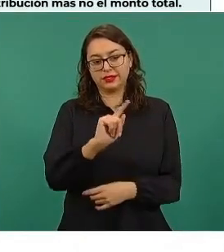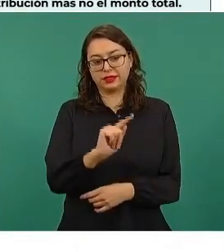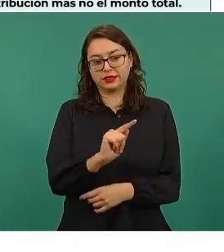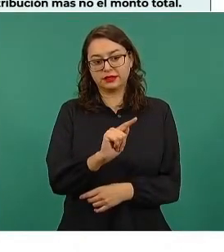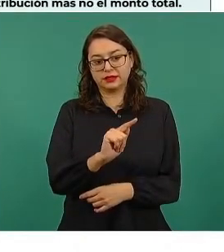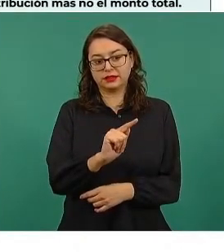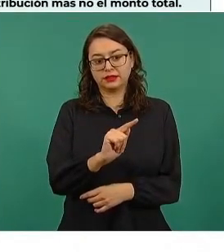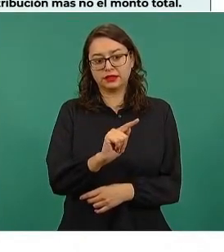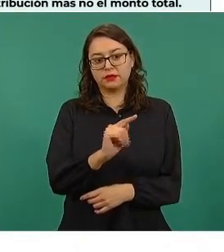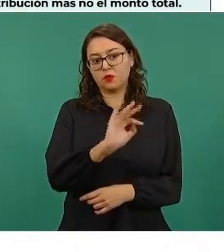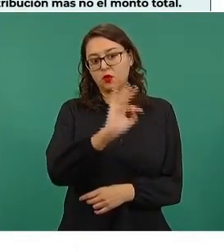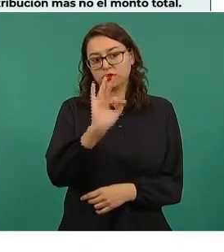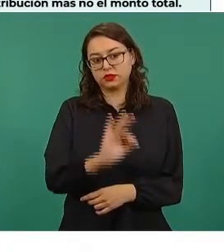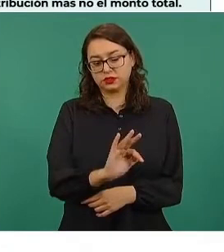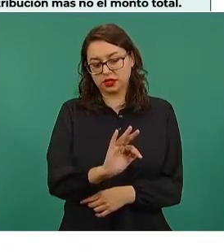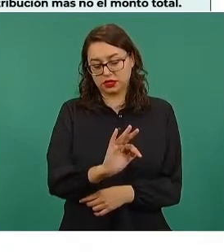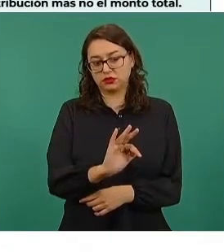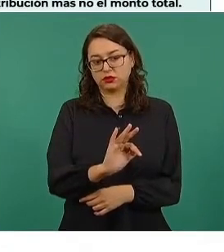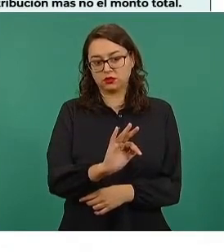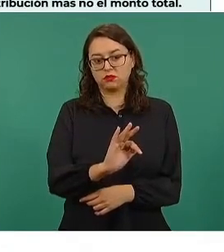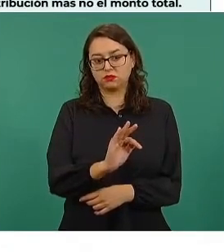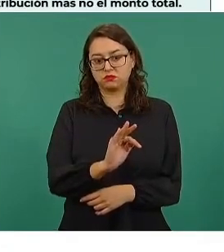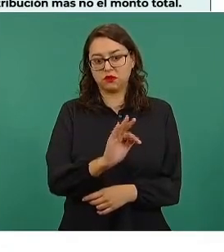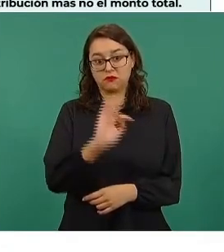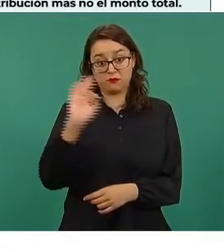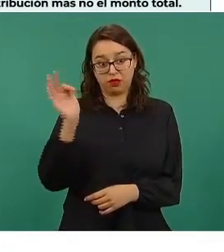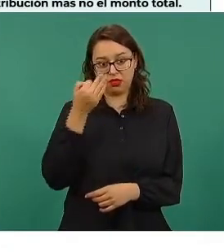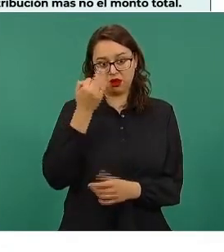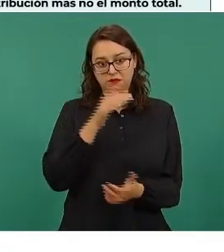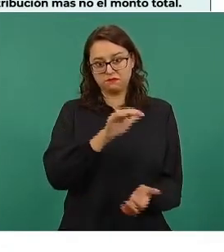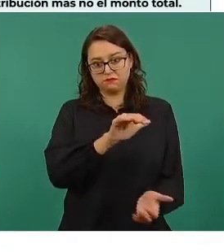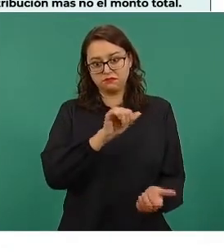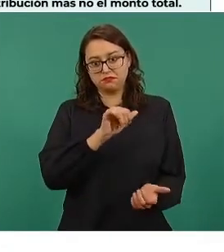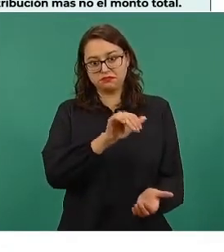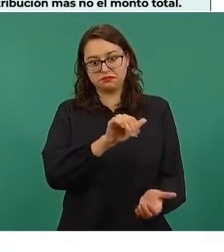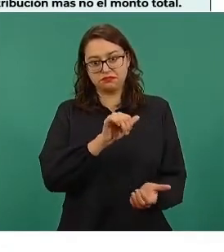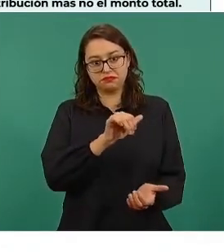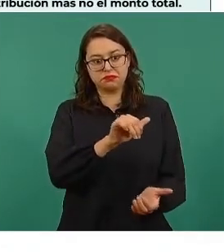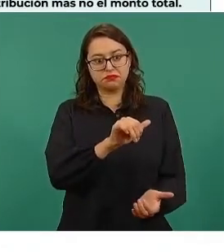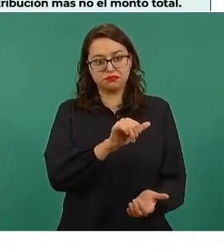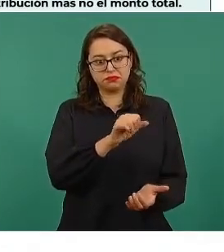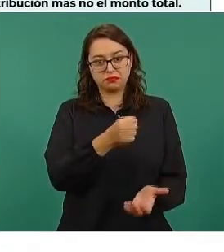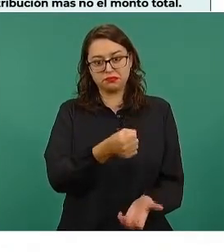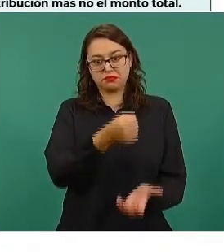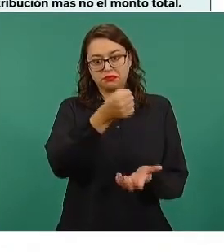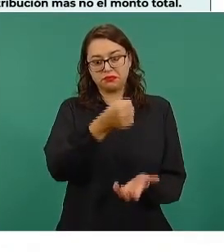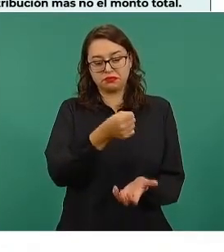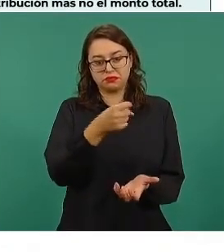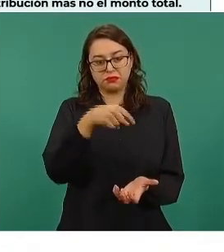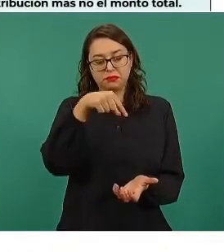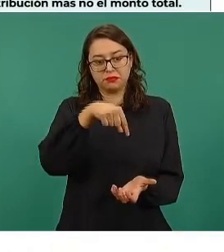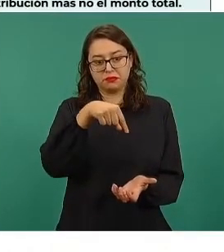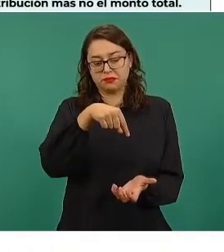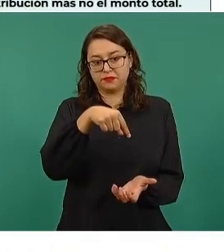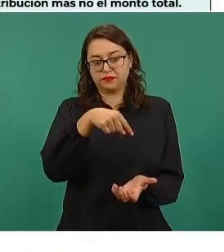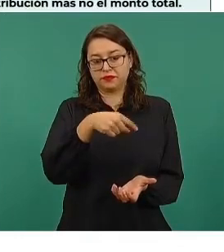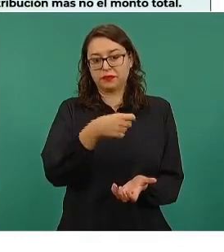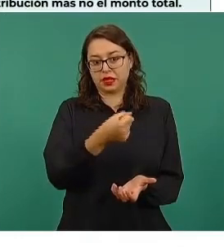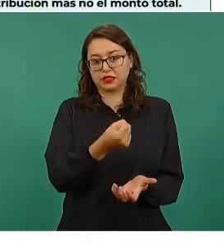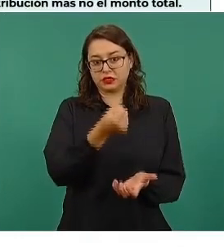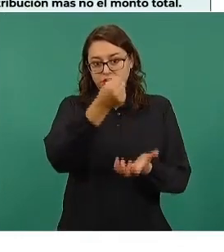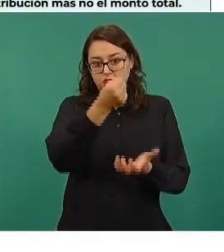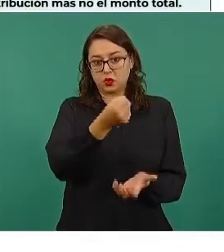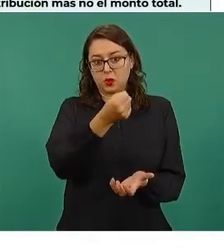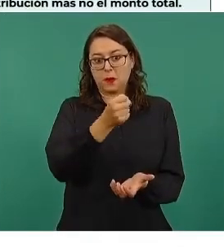participaciones federales y este representa o se calcula como un veinte por ciento de esta bolsa que les comentaba,